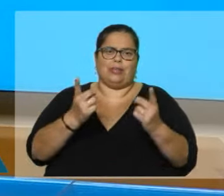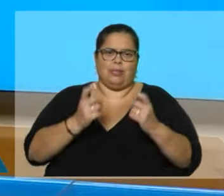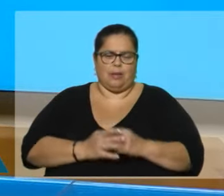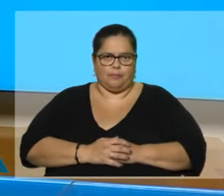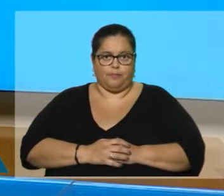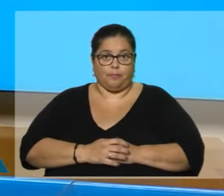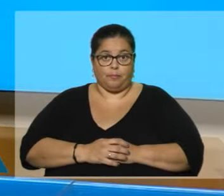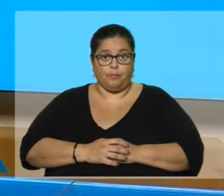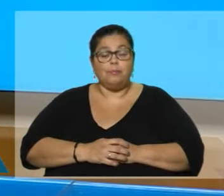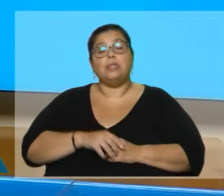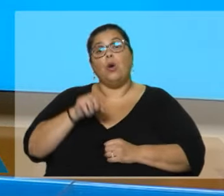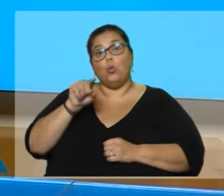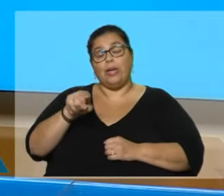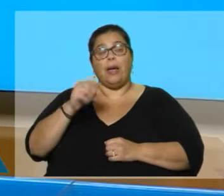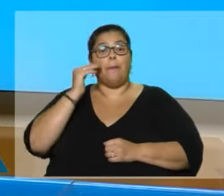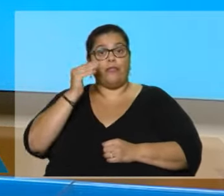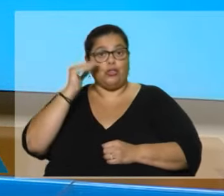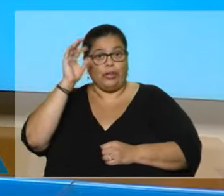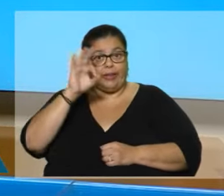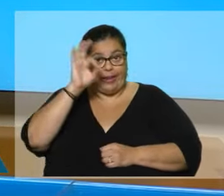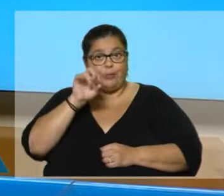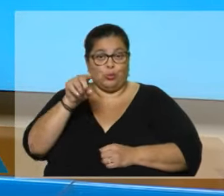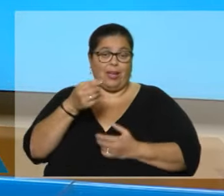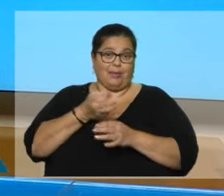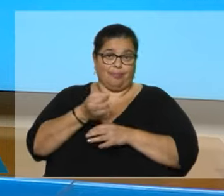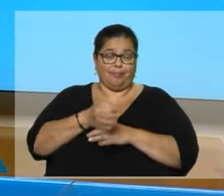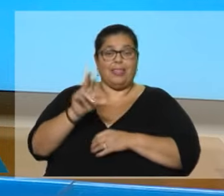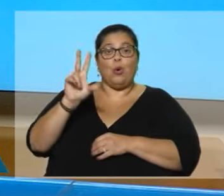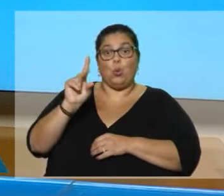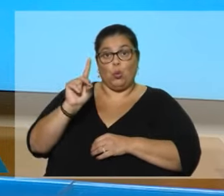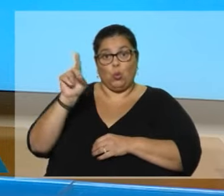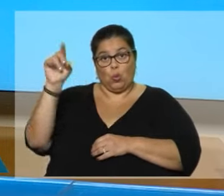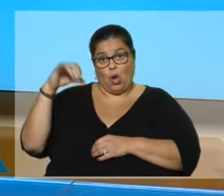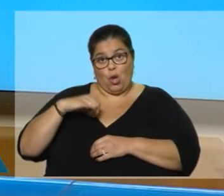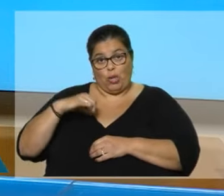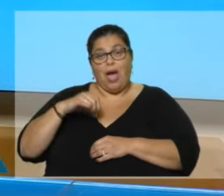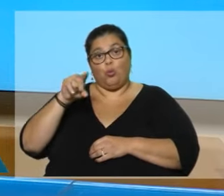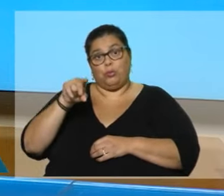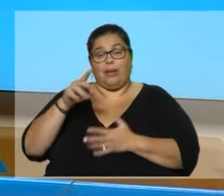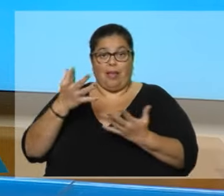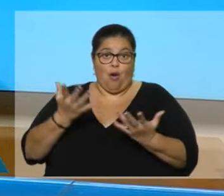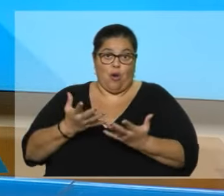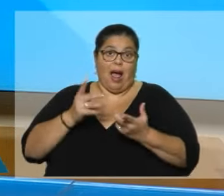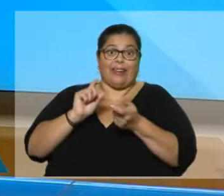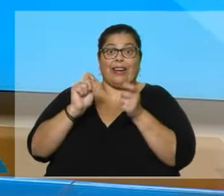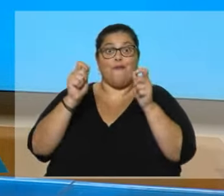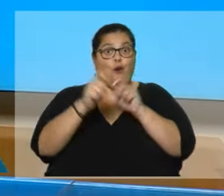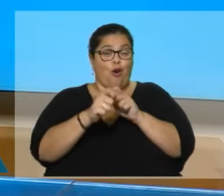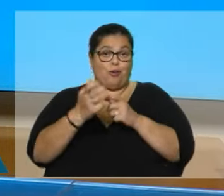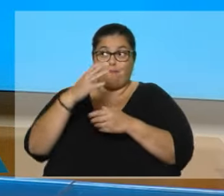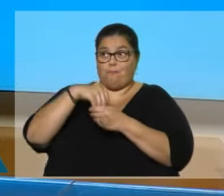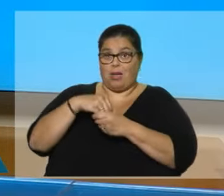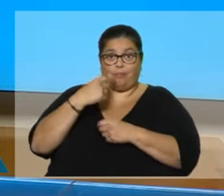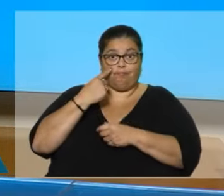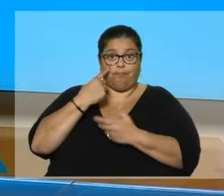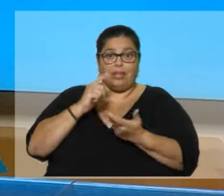aprovechando que usted es profesor de inglés, dijo, da clases en la UTU en Colonia, vive la reforma que está en marcha desde adentro.